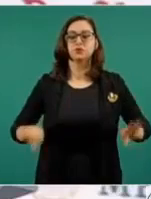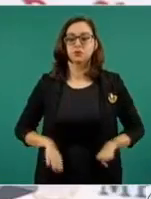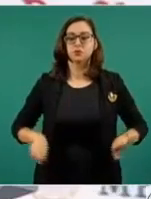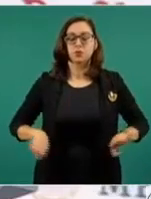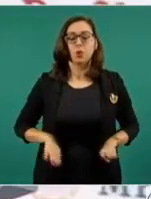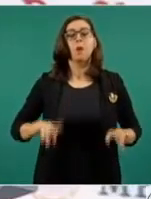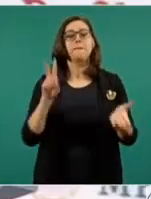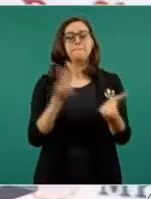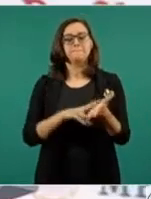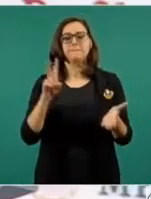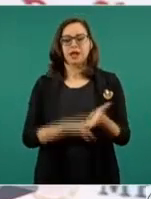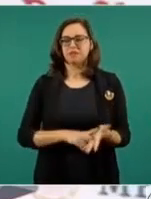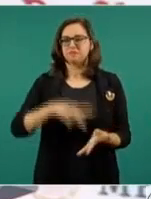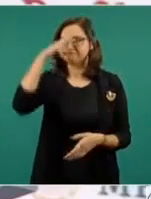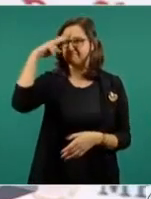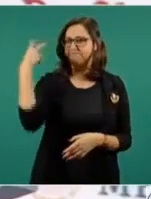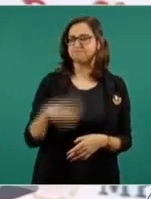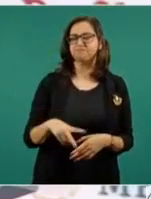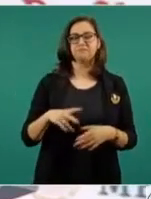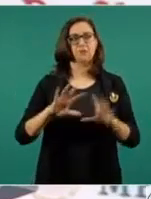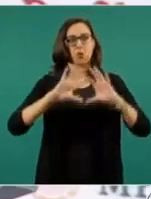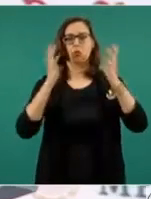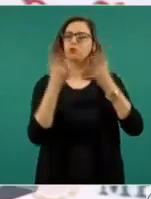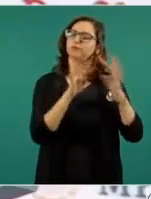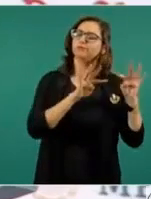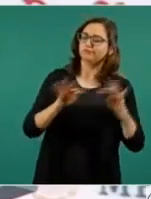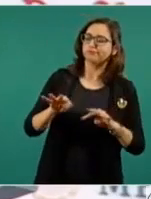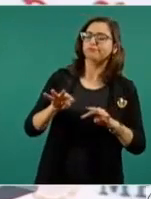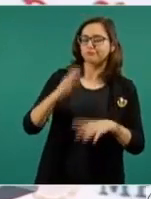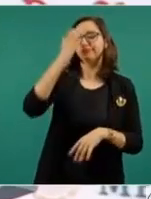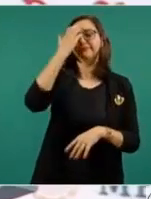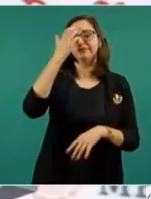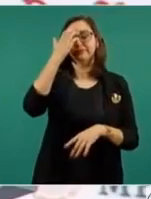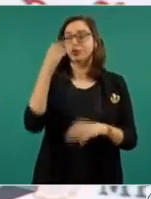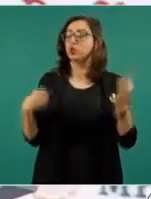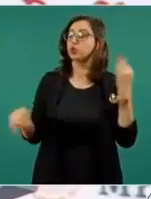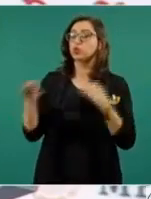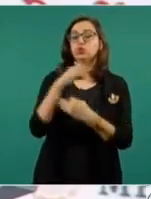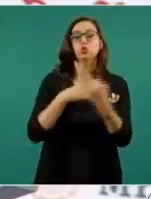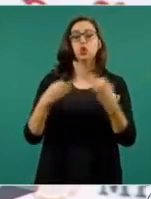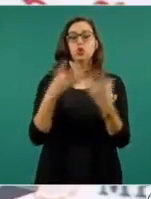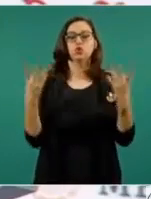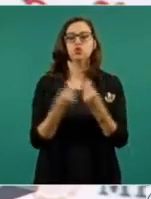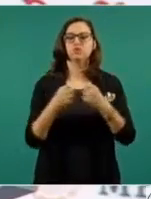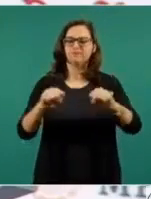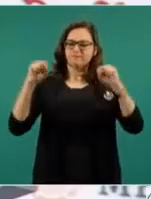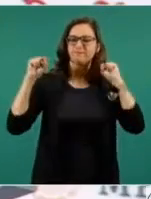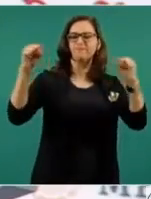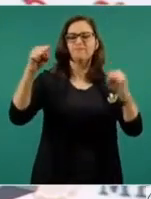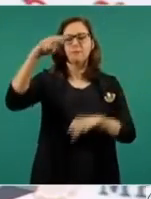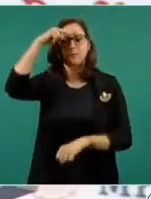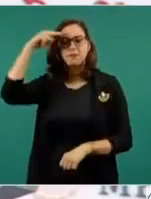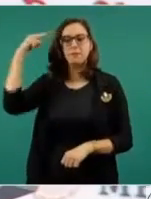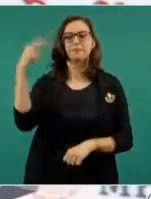mexicanos nos distinguen en el mundo para unirnos en una sola voz. ¡Viva México y